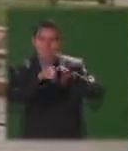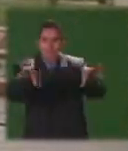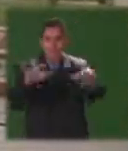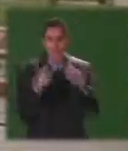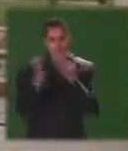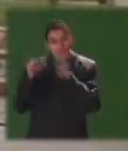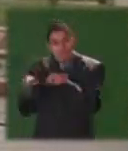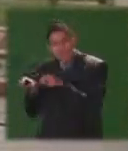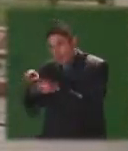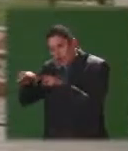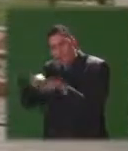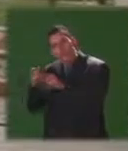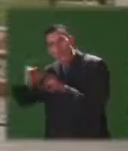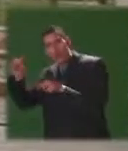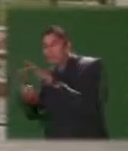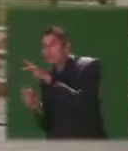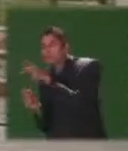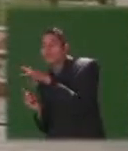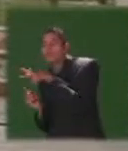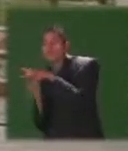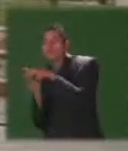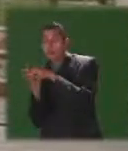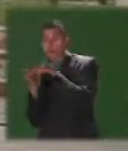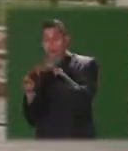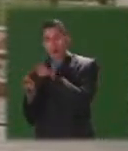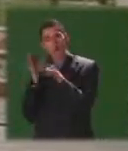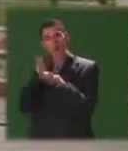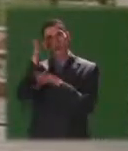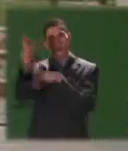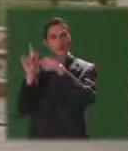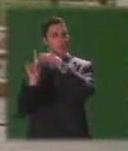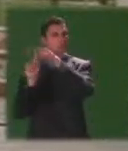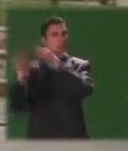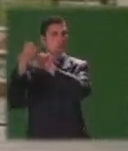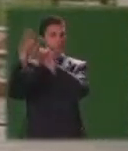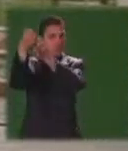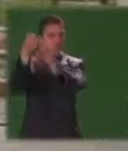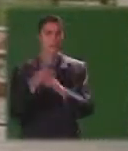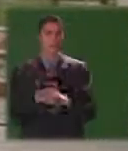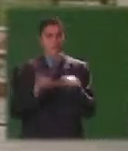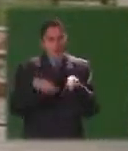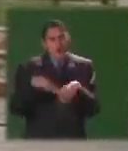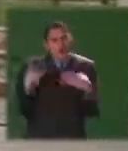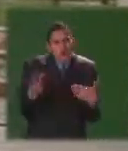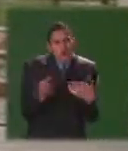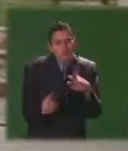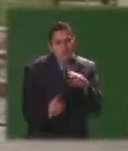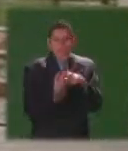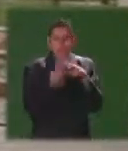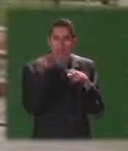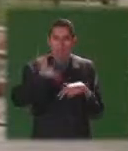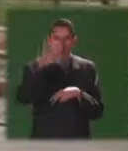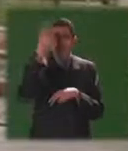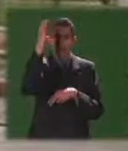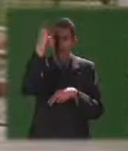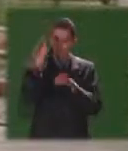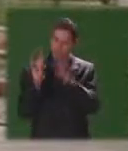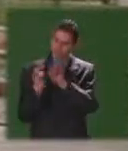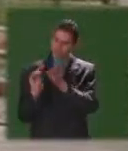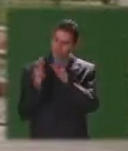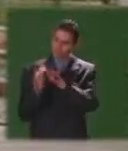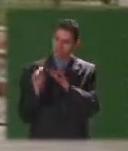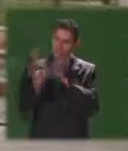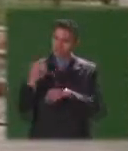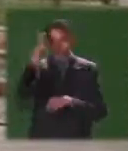comienza a gestarse pero que igualmente augura un futuro promisorio también cómo se inició el proceso de desarrollo de los docentes en nuestro país